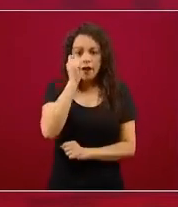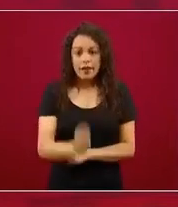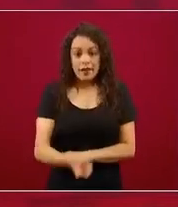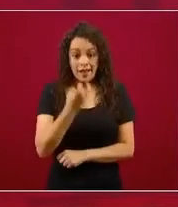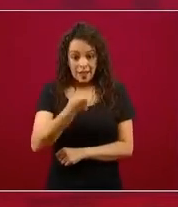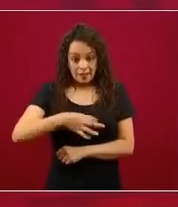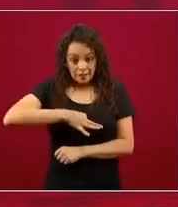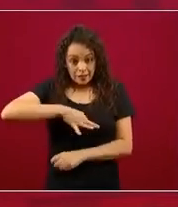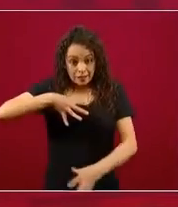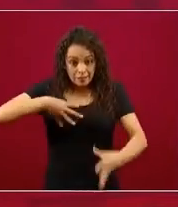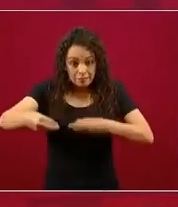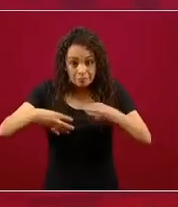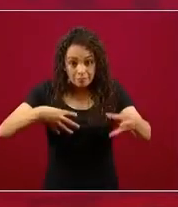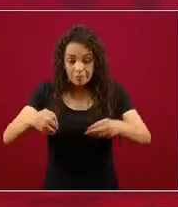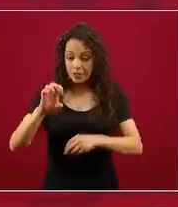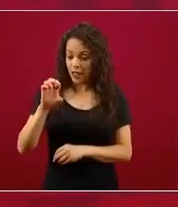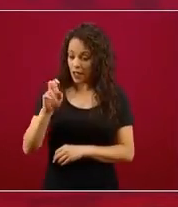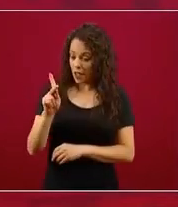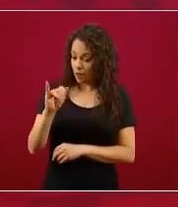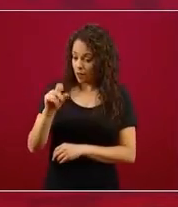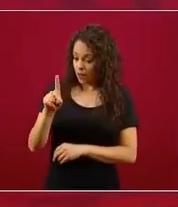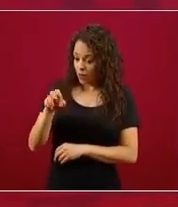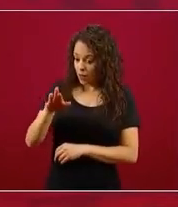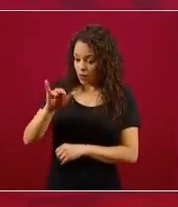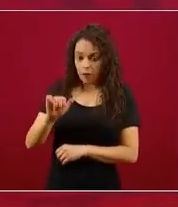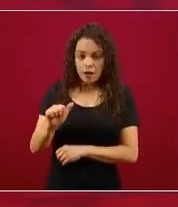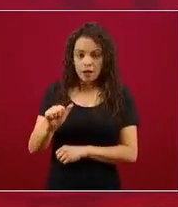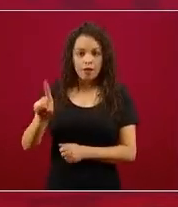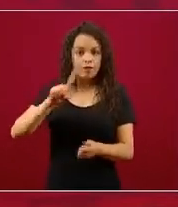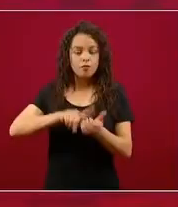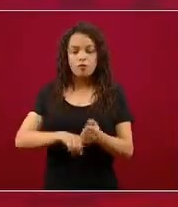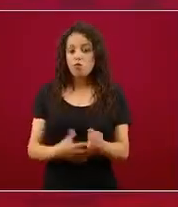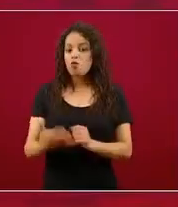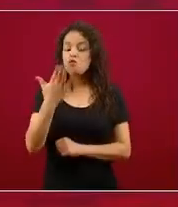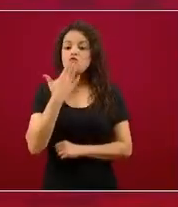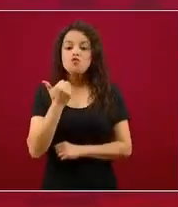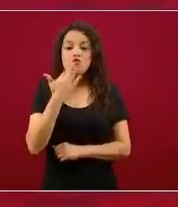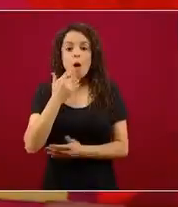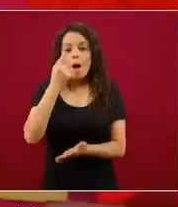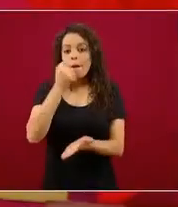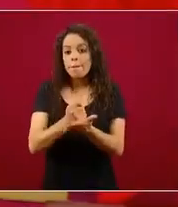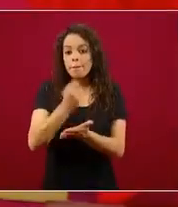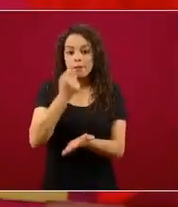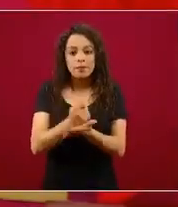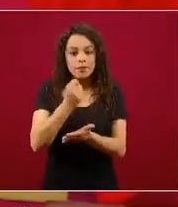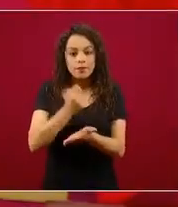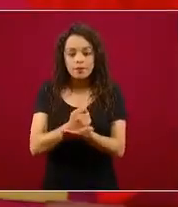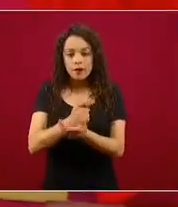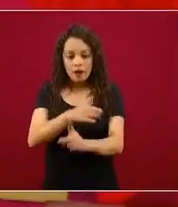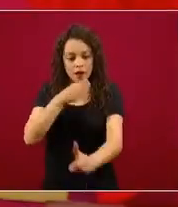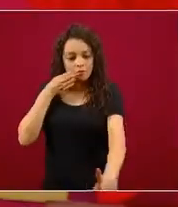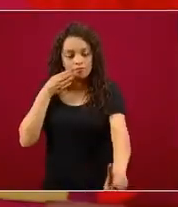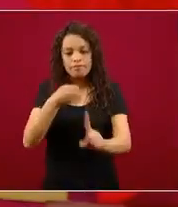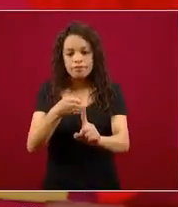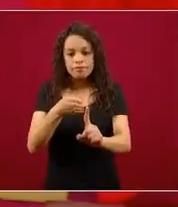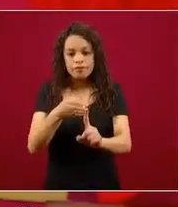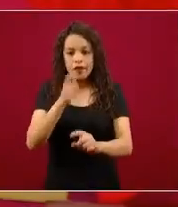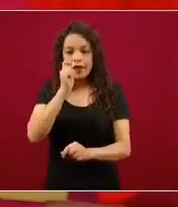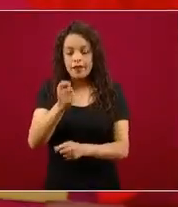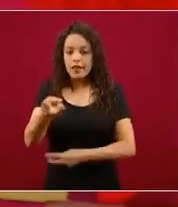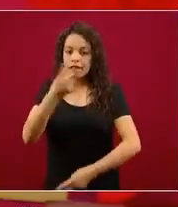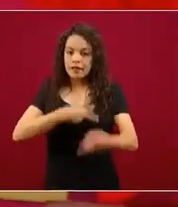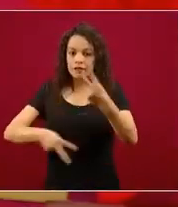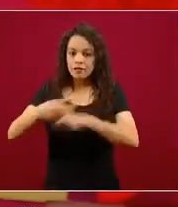en la que no existe un tratamiento específico para el agente patógeno que causa la epidemia